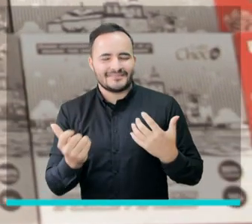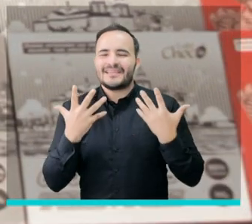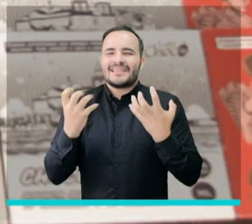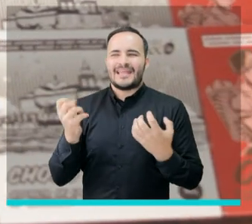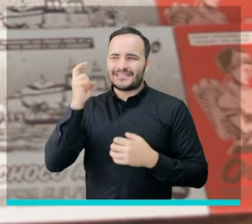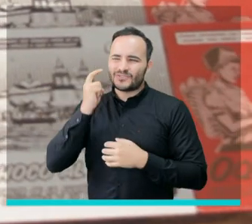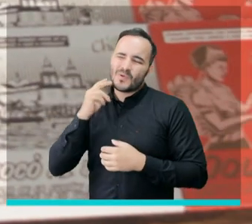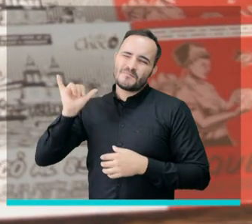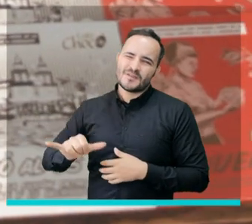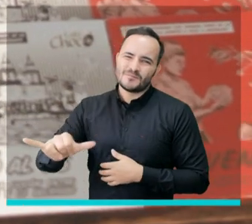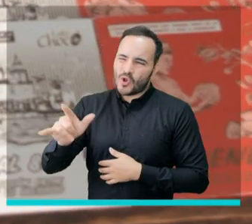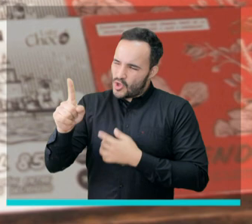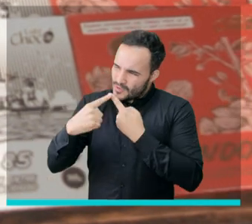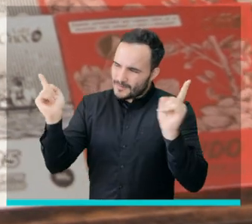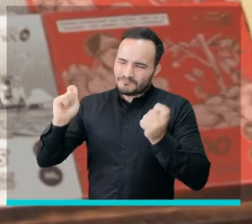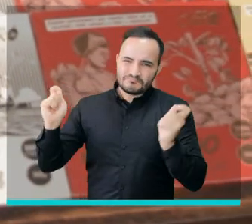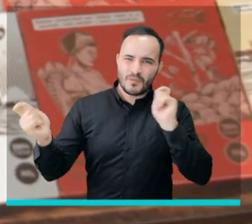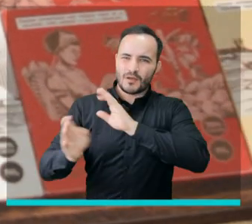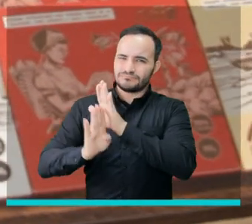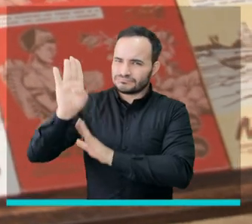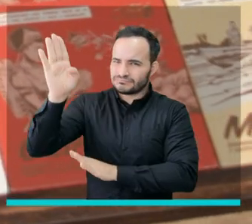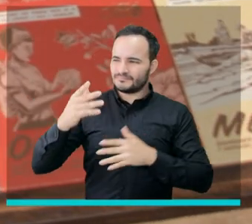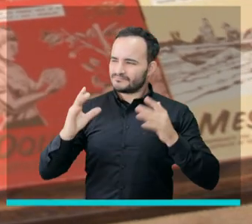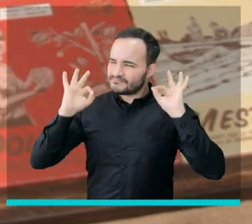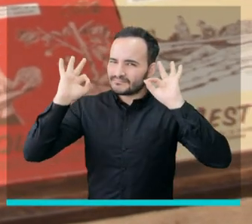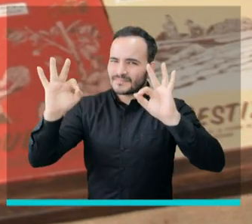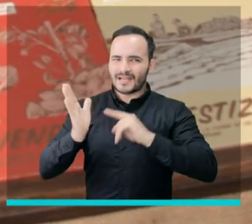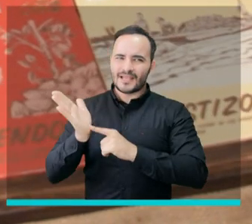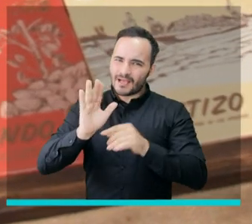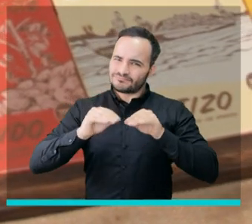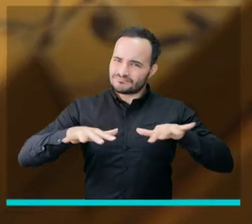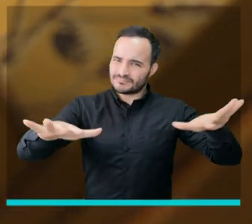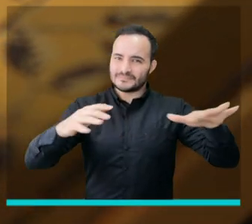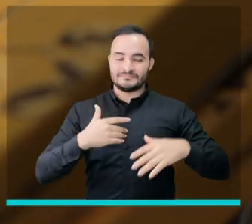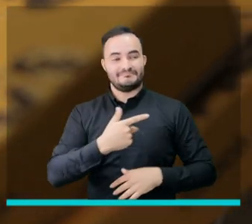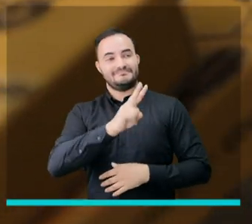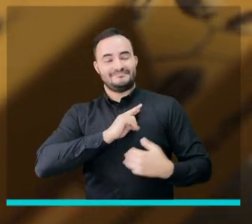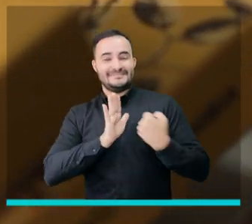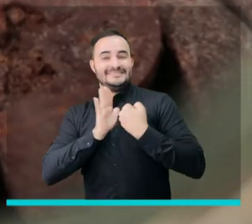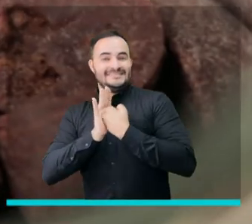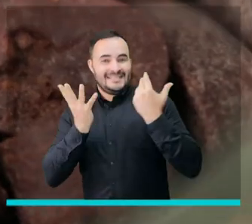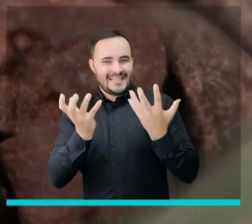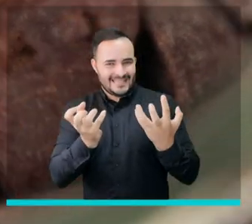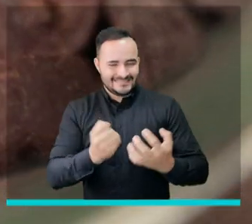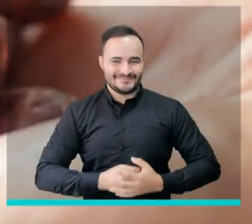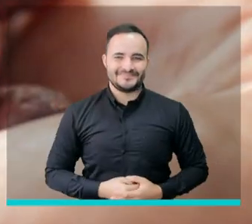Chocó diferente, un Chocó que muestre su calidad y todo lo que puede ofrecer.